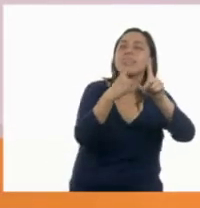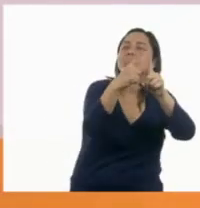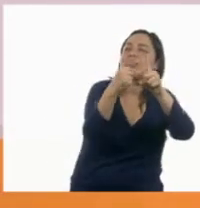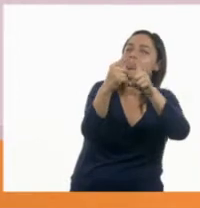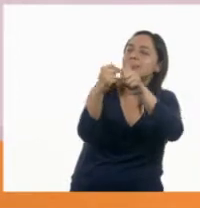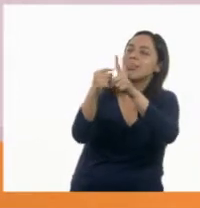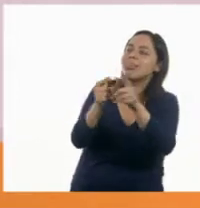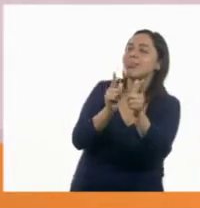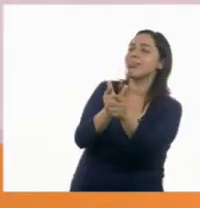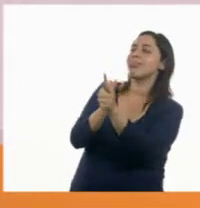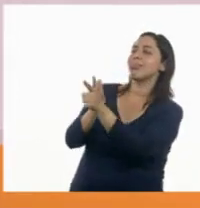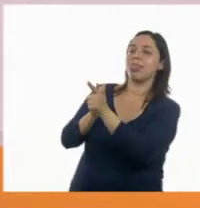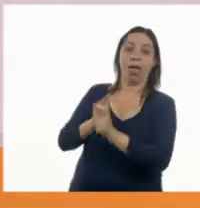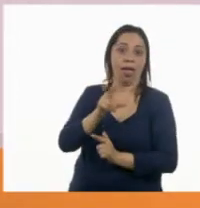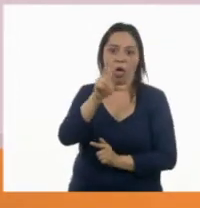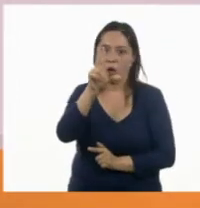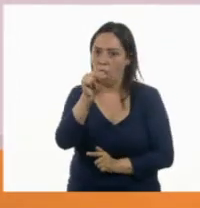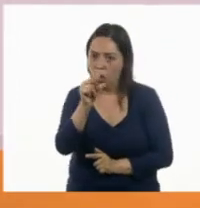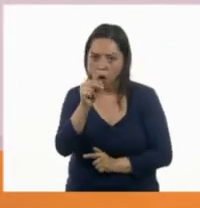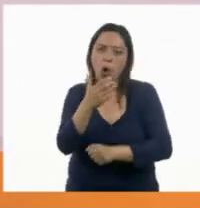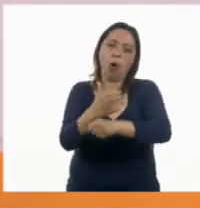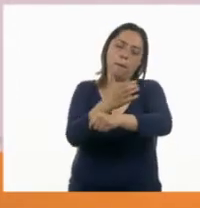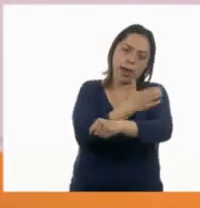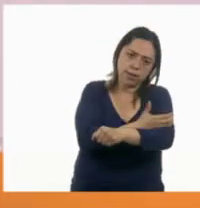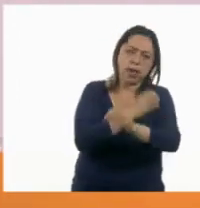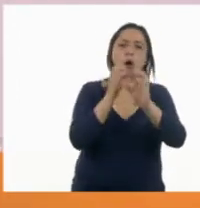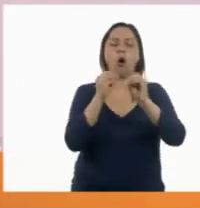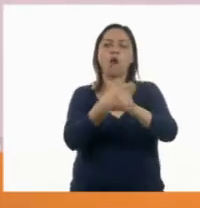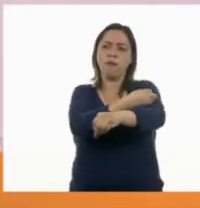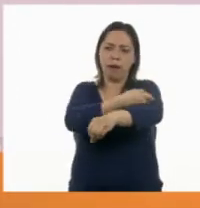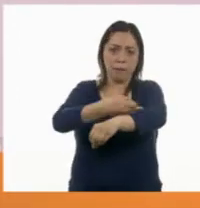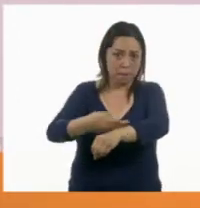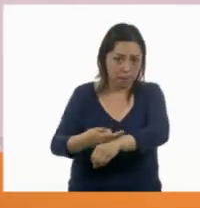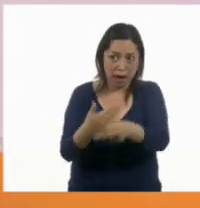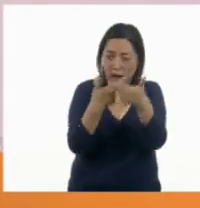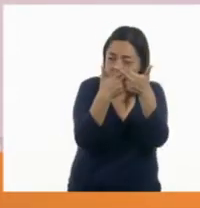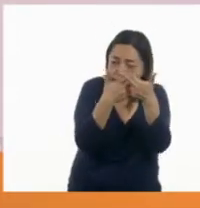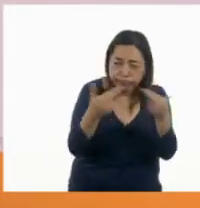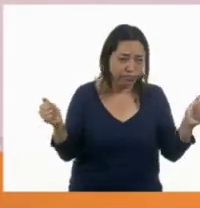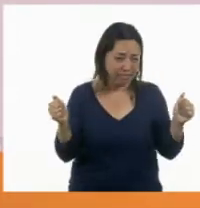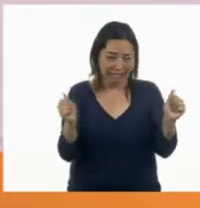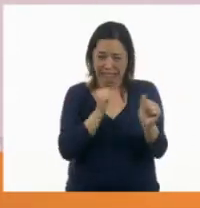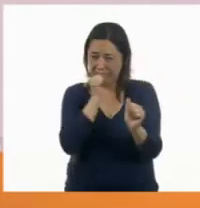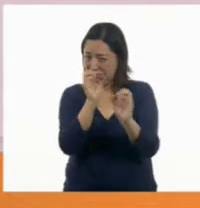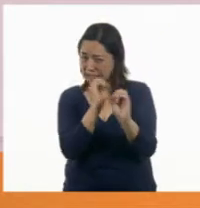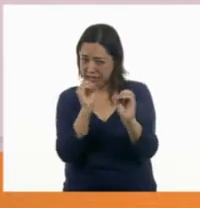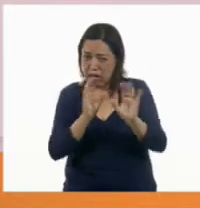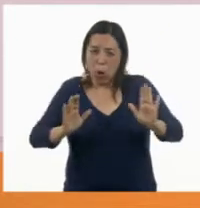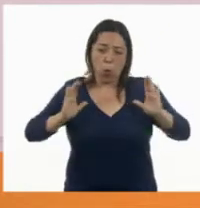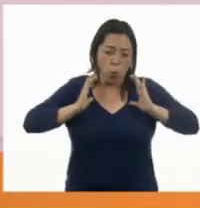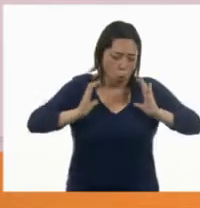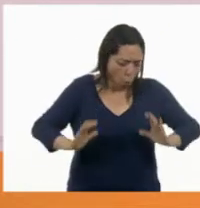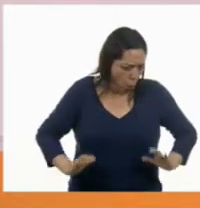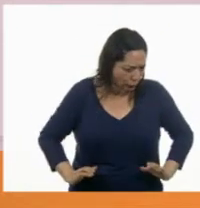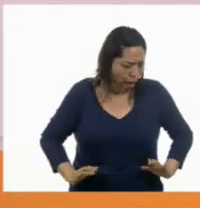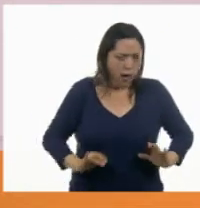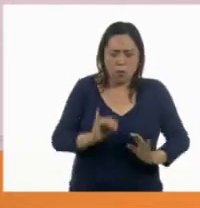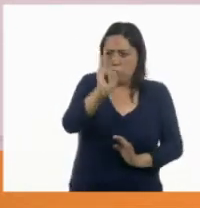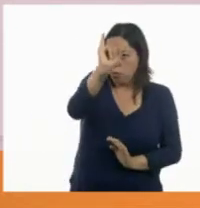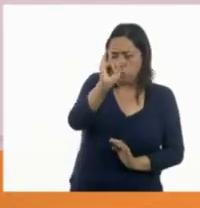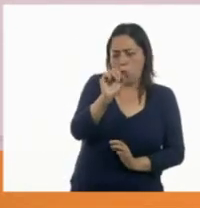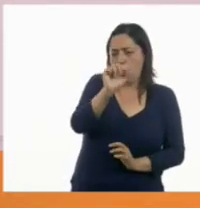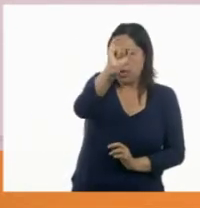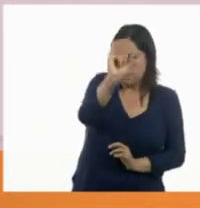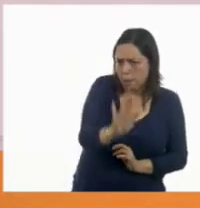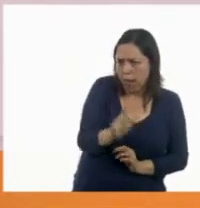compañeros, ni de mis familiares, de nadie por sus rasgos físicos, tampoco por su forma de ser, ni por sus